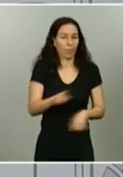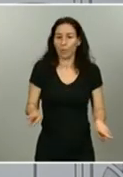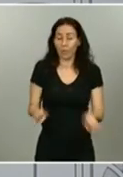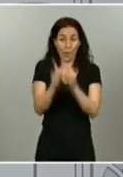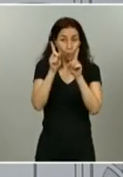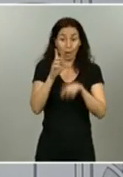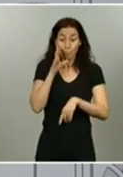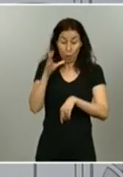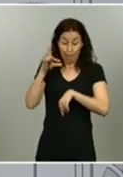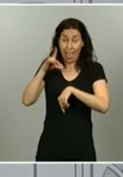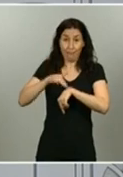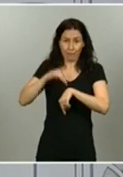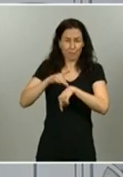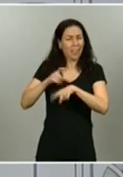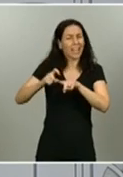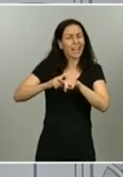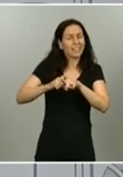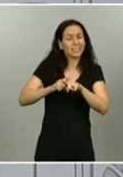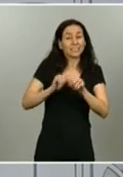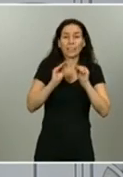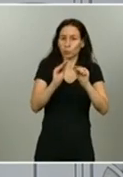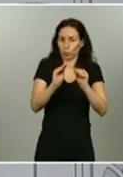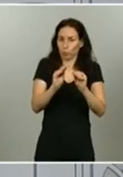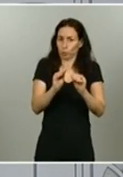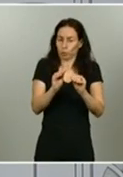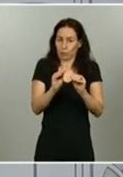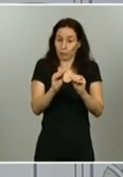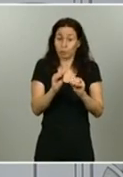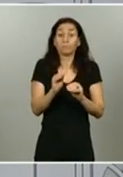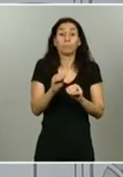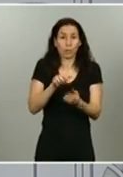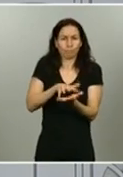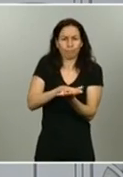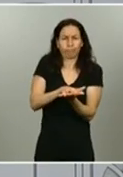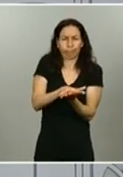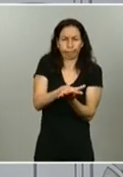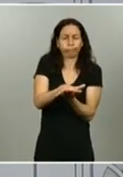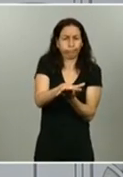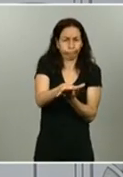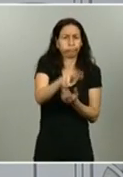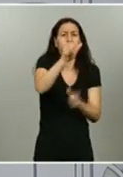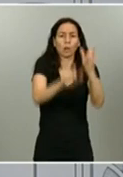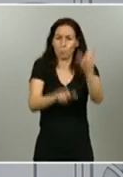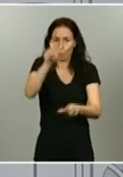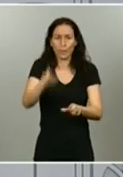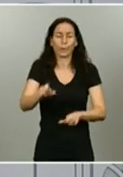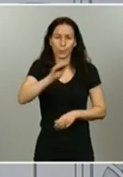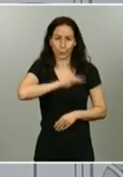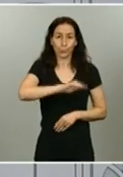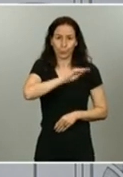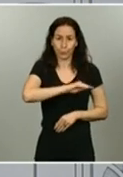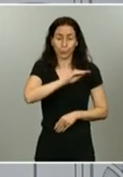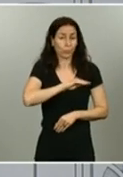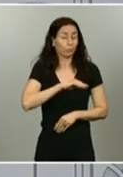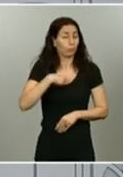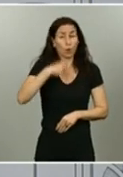unas características muy particulares si han tenido un impacto importantísimo en nuestra población, sí que creo que deberíamos de ser justos y no